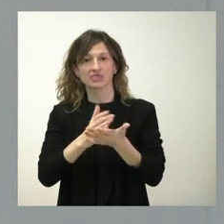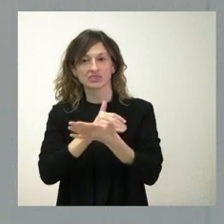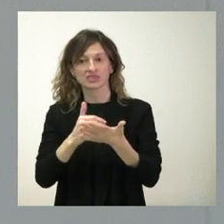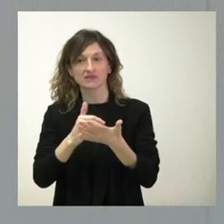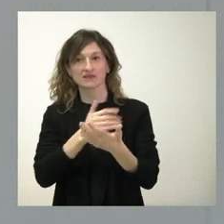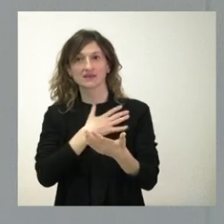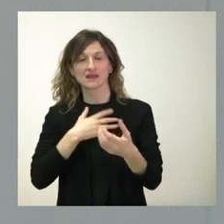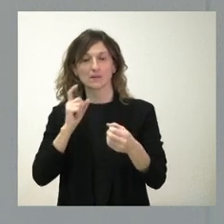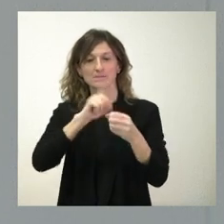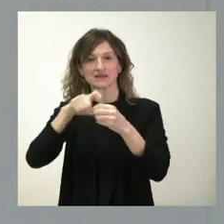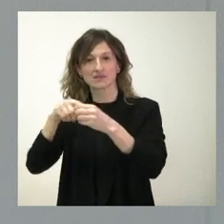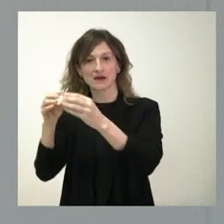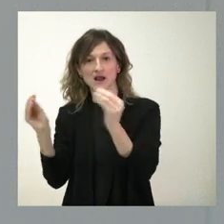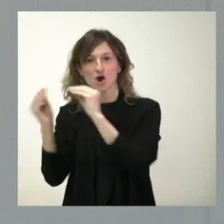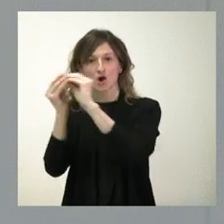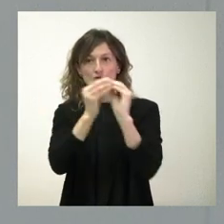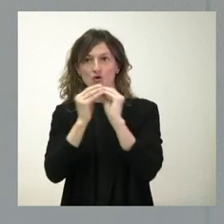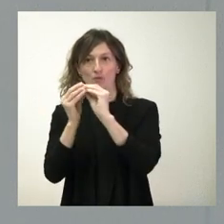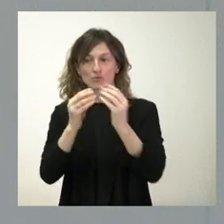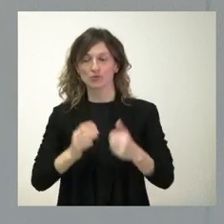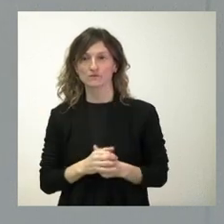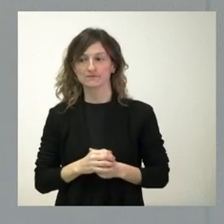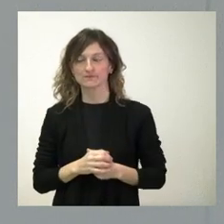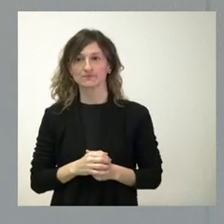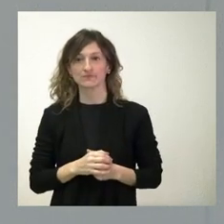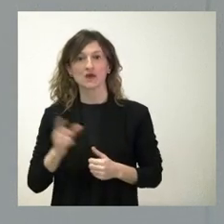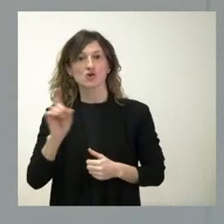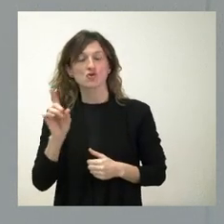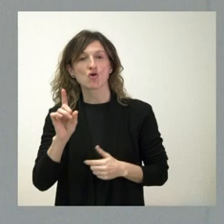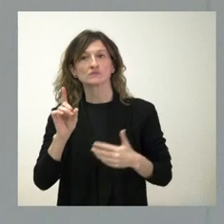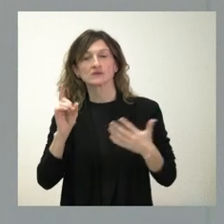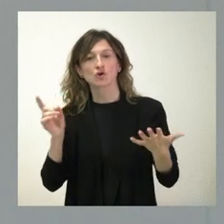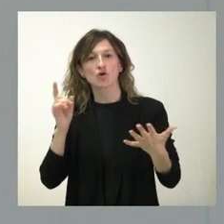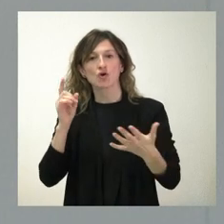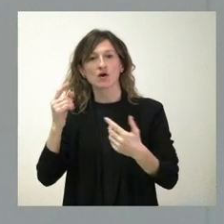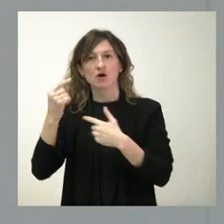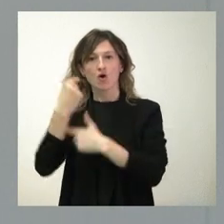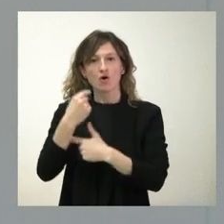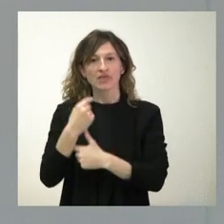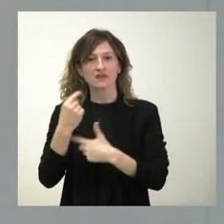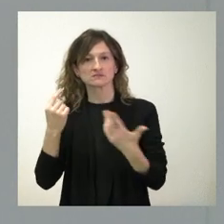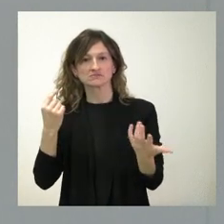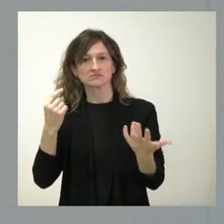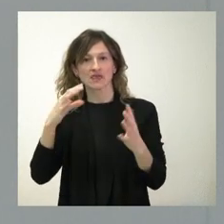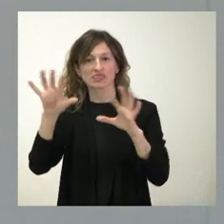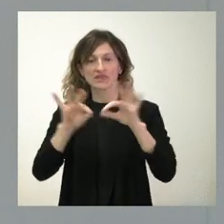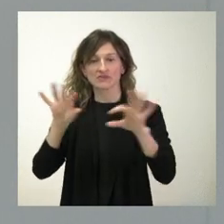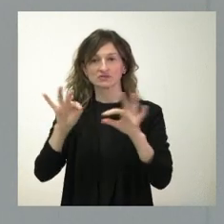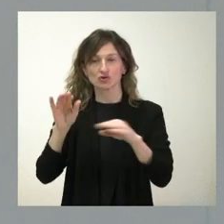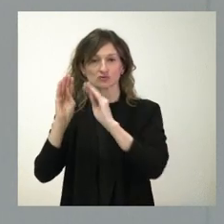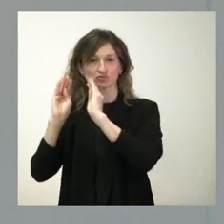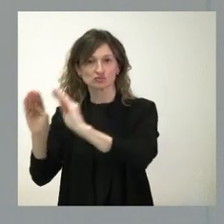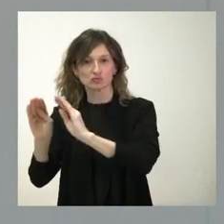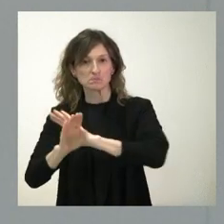querer participar en común, no alguien que solamente recibe órdenes, instrucciones y decisiones por parte